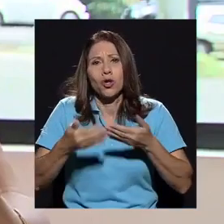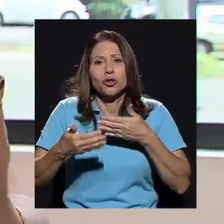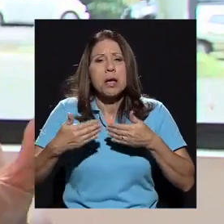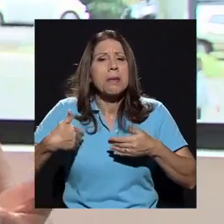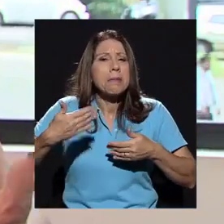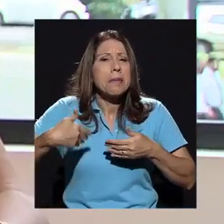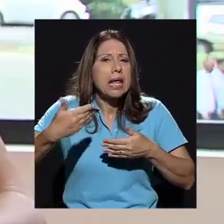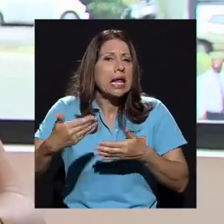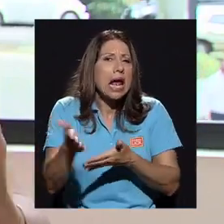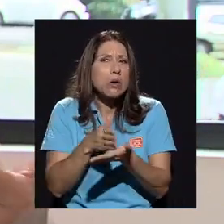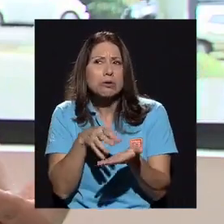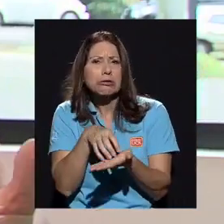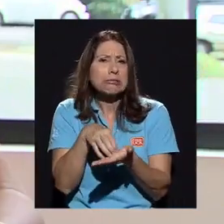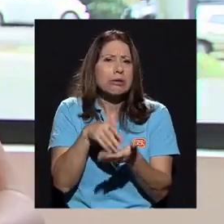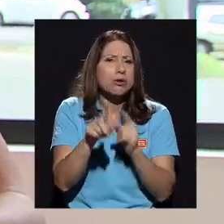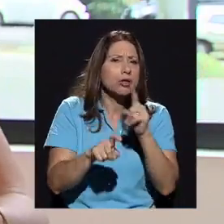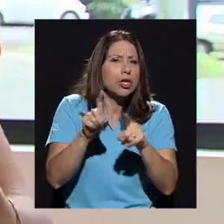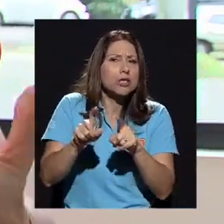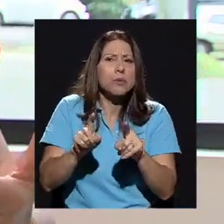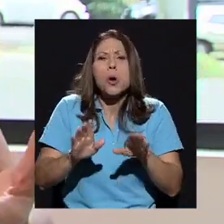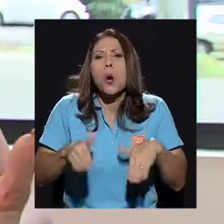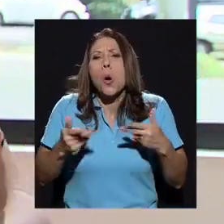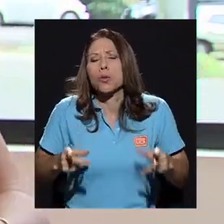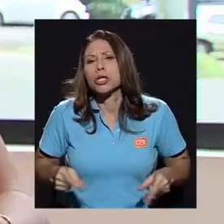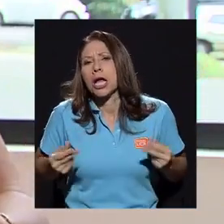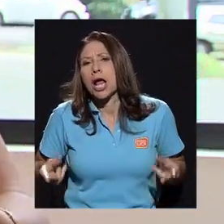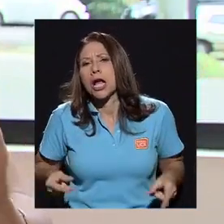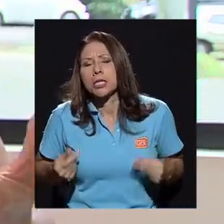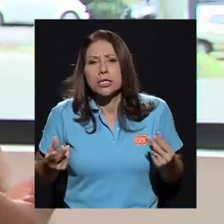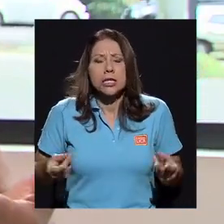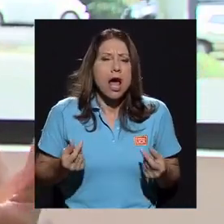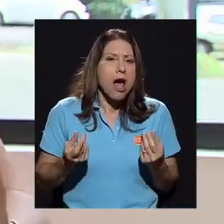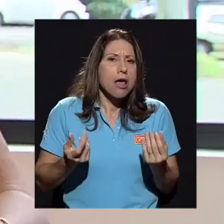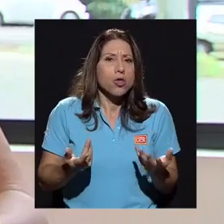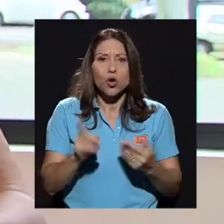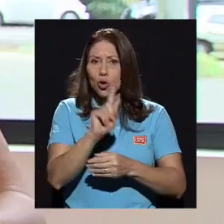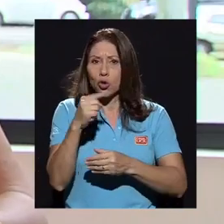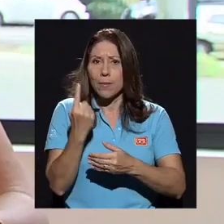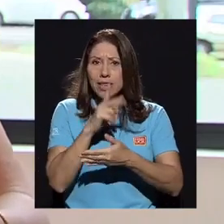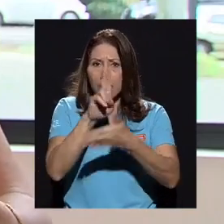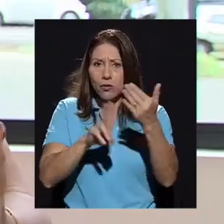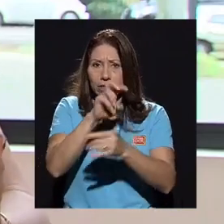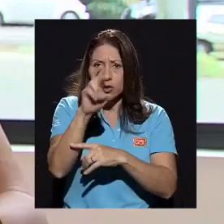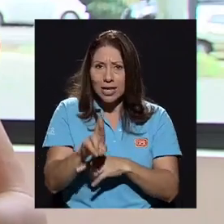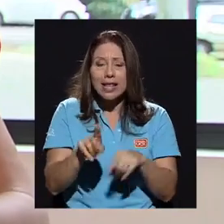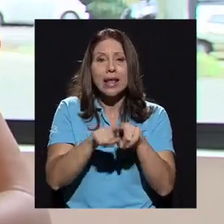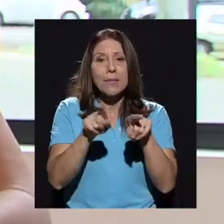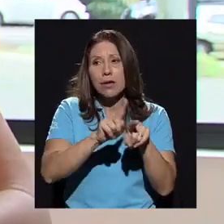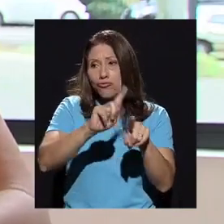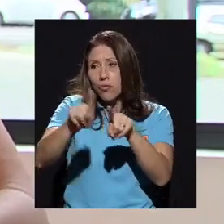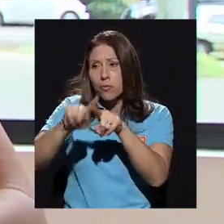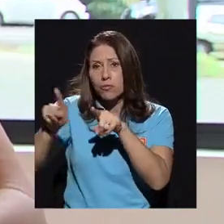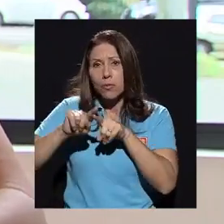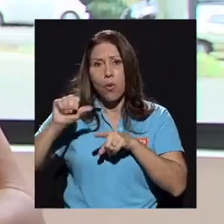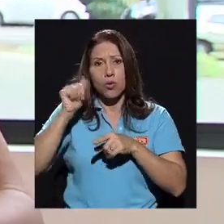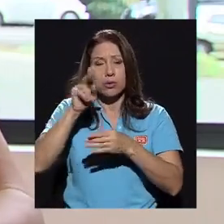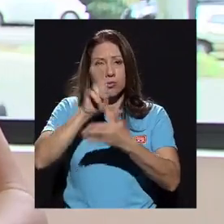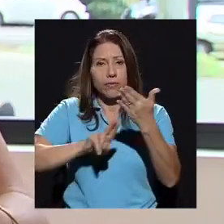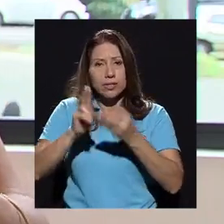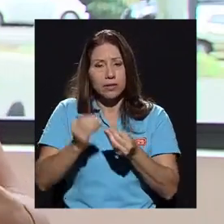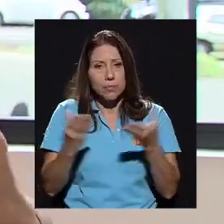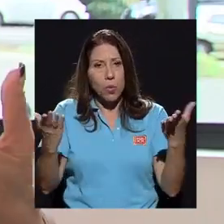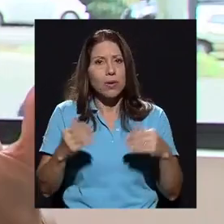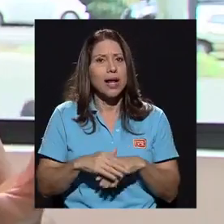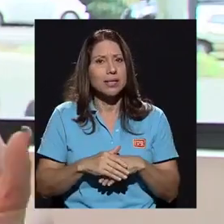vienen ciertos cuestionamientos en cuanto a cómo se están gastando los dineros, no solo en la Universidad de Costa Rica, sino en las otras universidades públicas.